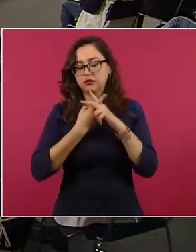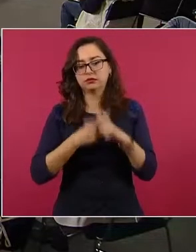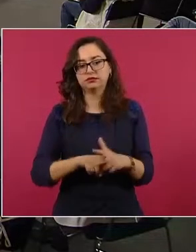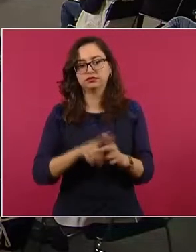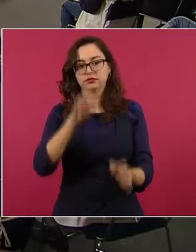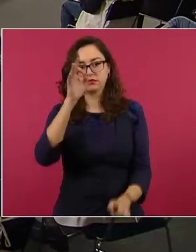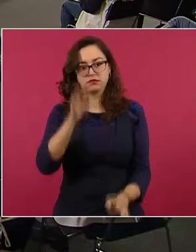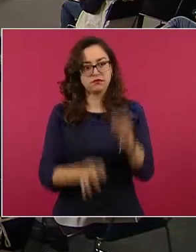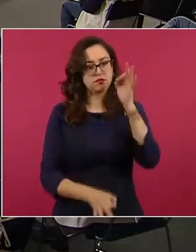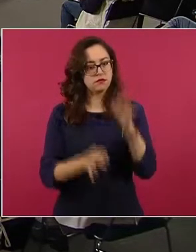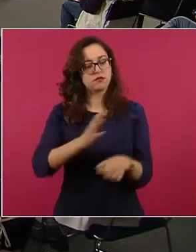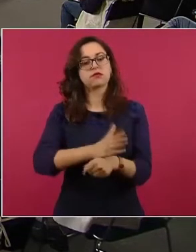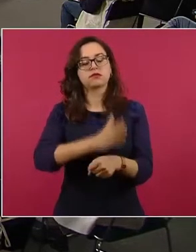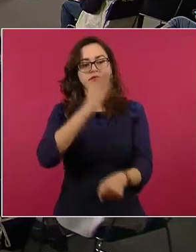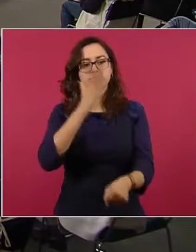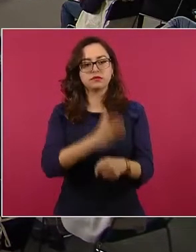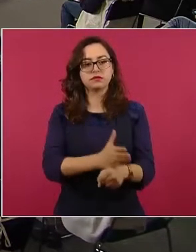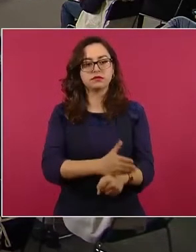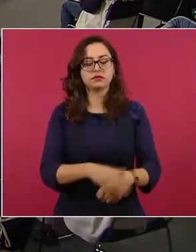encauzar penalmente.